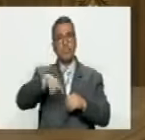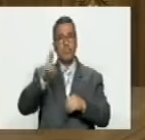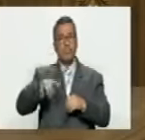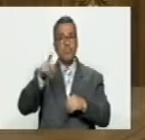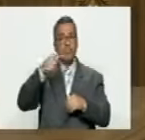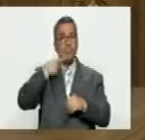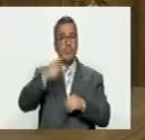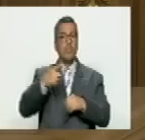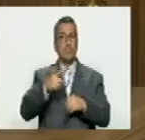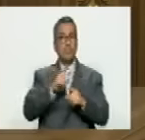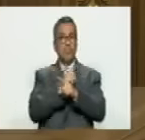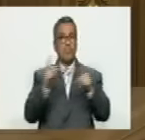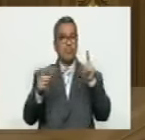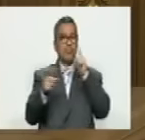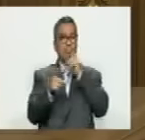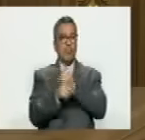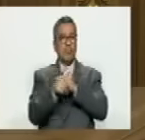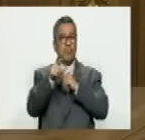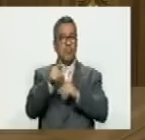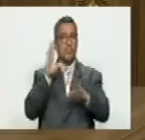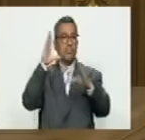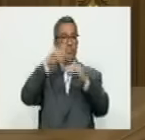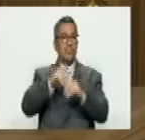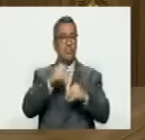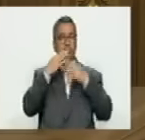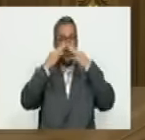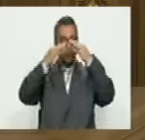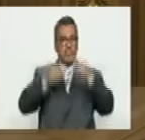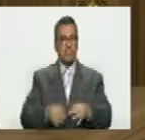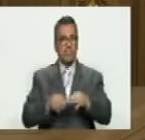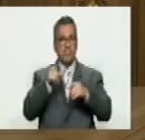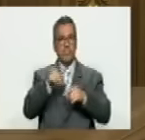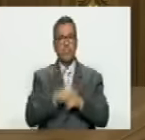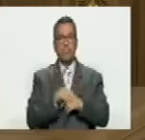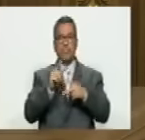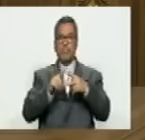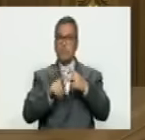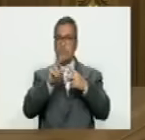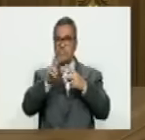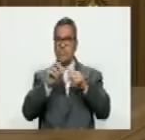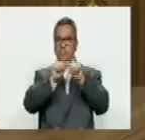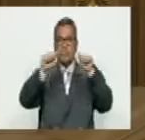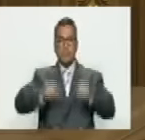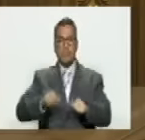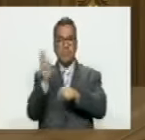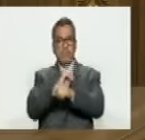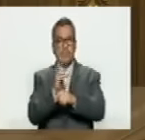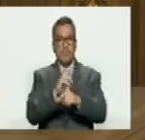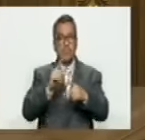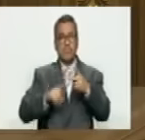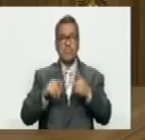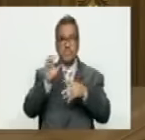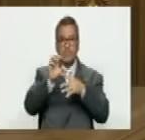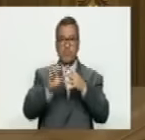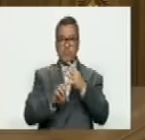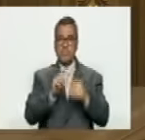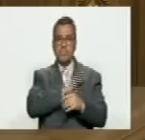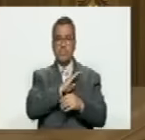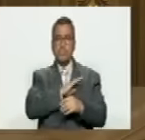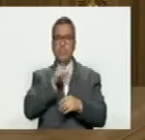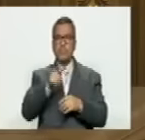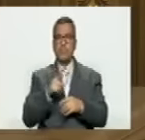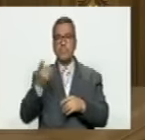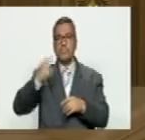nunca nunca sustituyen al resultado oficial en primer lugar segundo los sistemas de conteo rápido tienen unas características propias